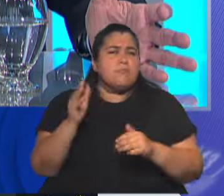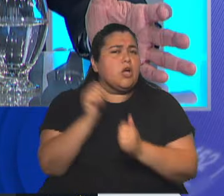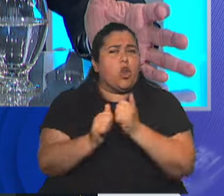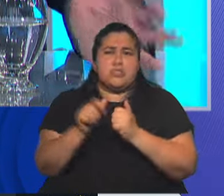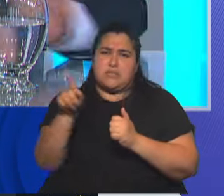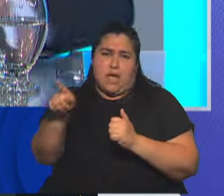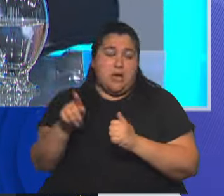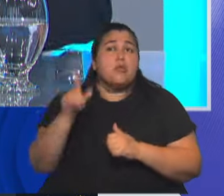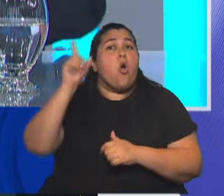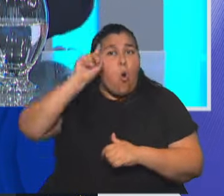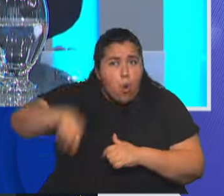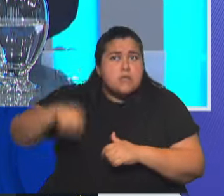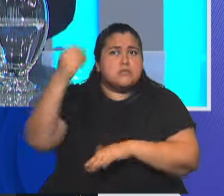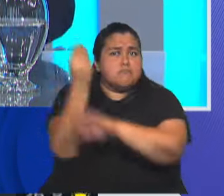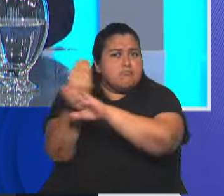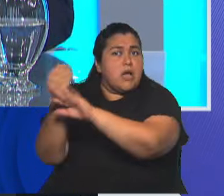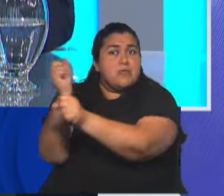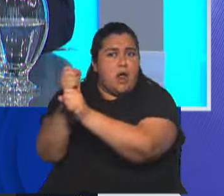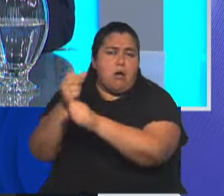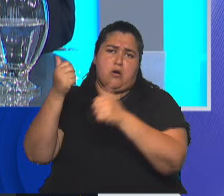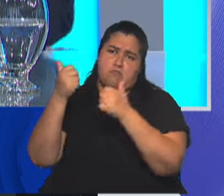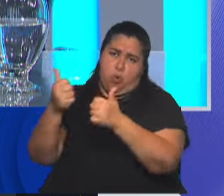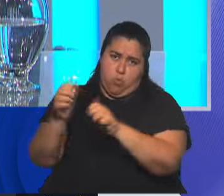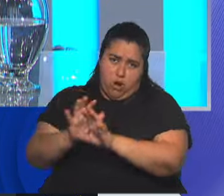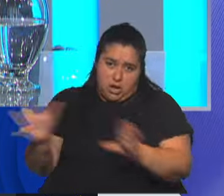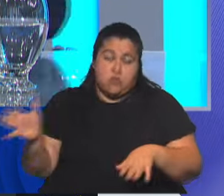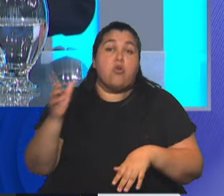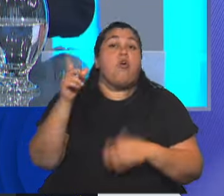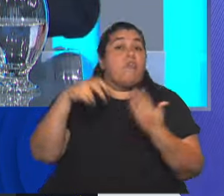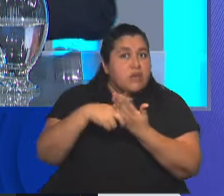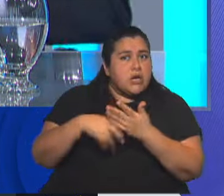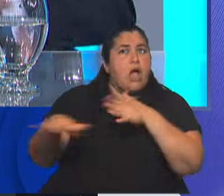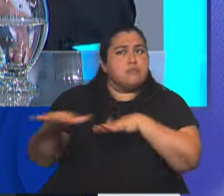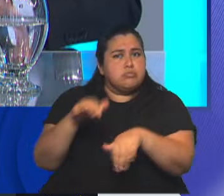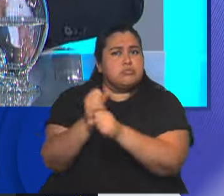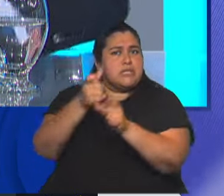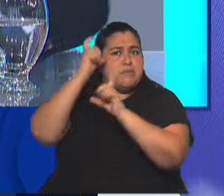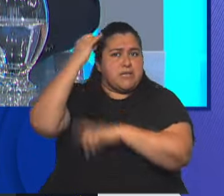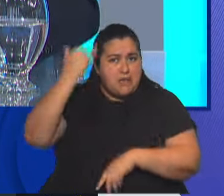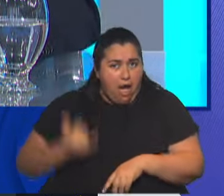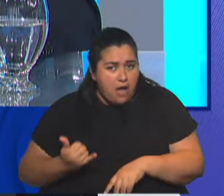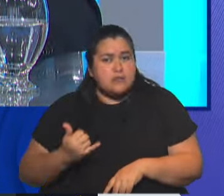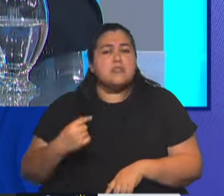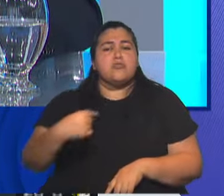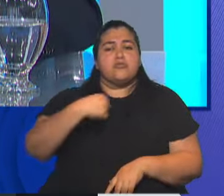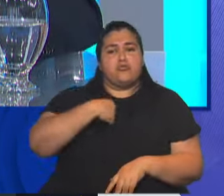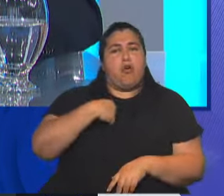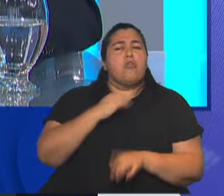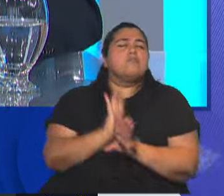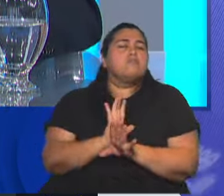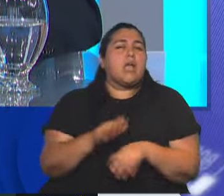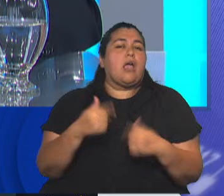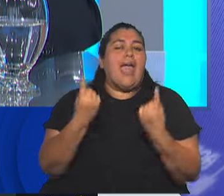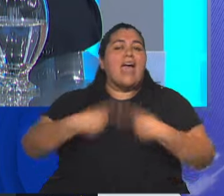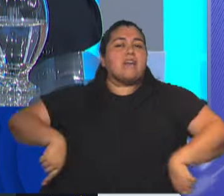son buenos y los fiscales son idóneos. Y lo que voy a hacer es tratar de dar los medios